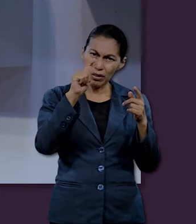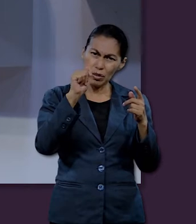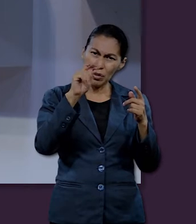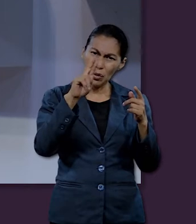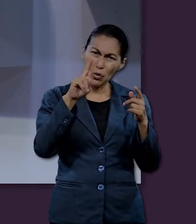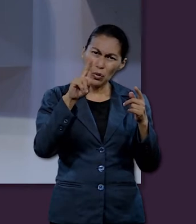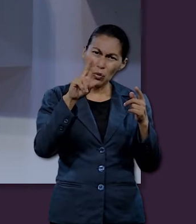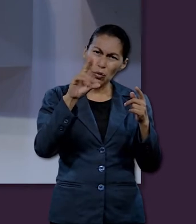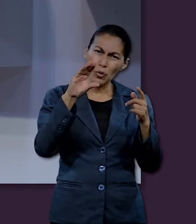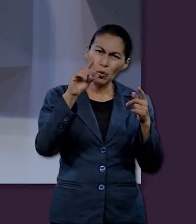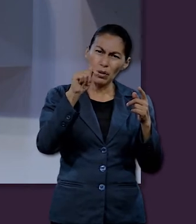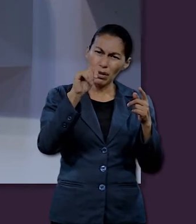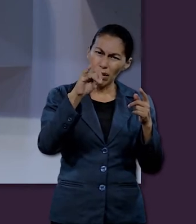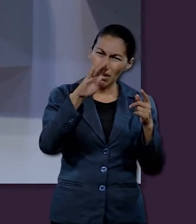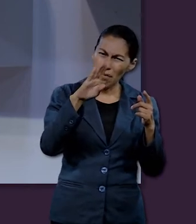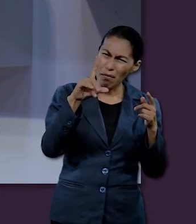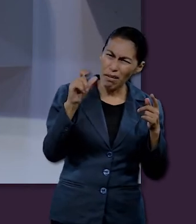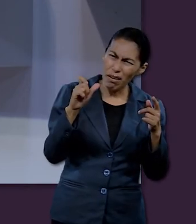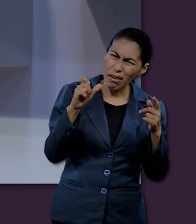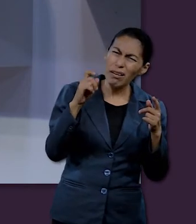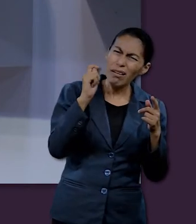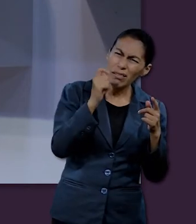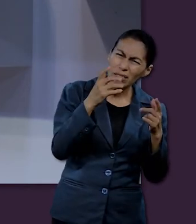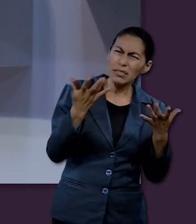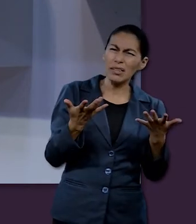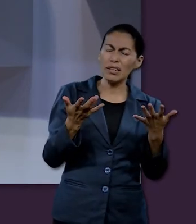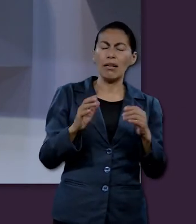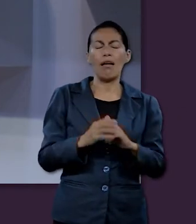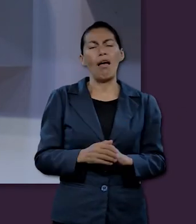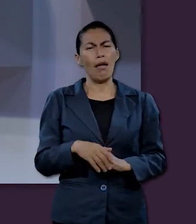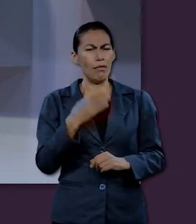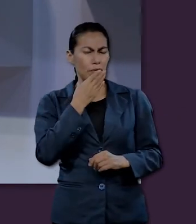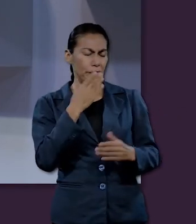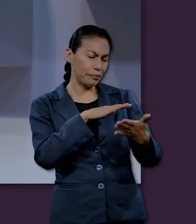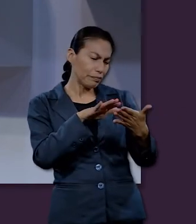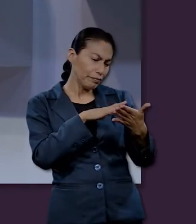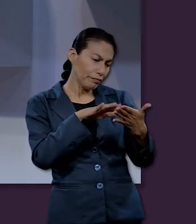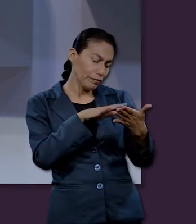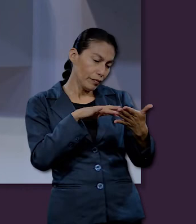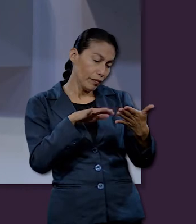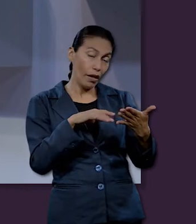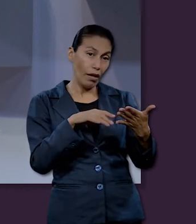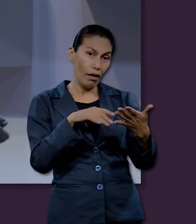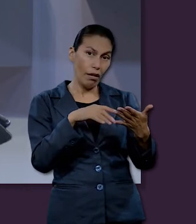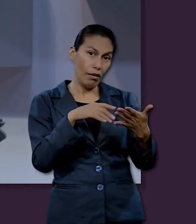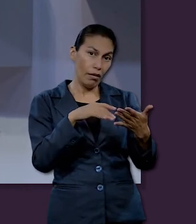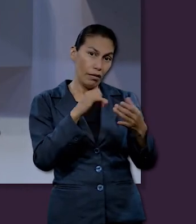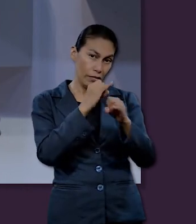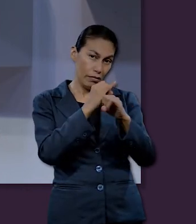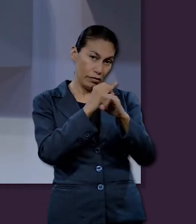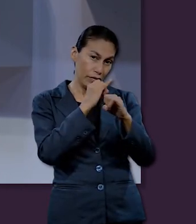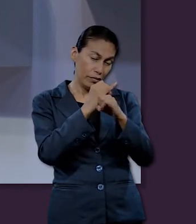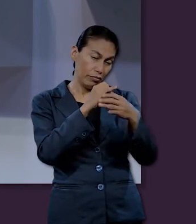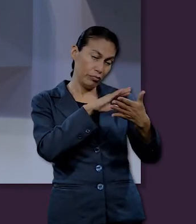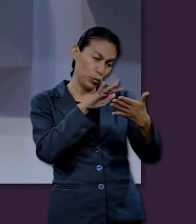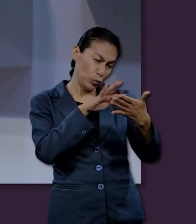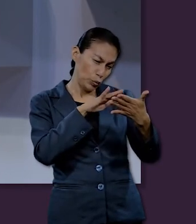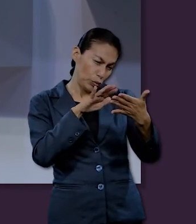un buscador en internet la palabra indestructible y pues es interesante que salen un montón de cosas, ¿no?